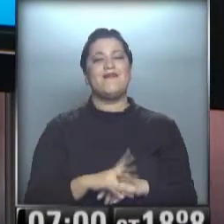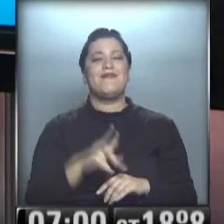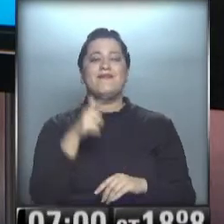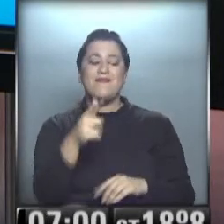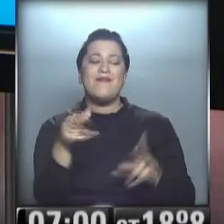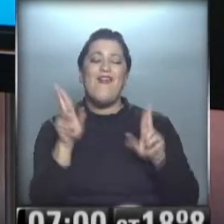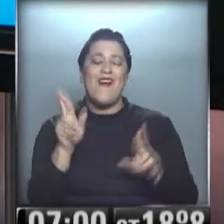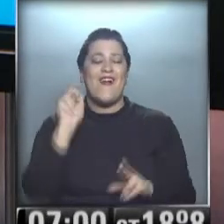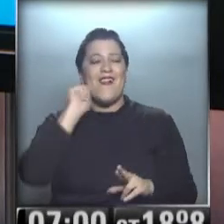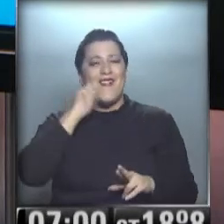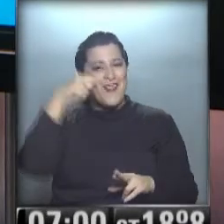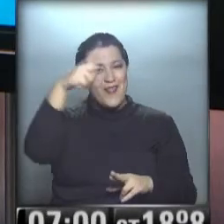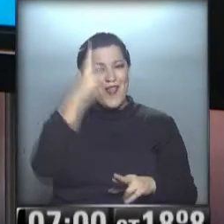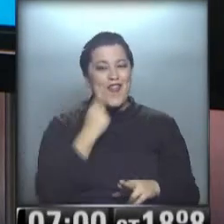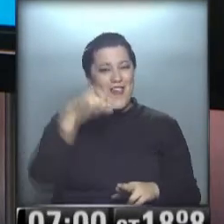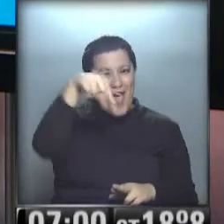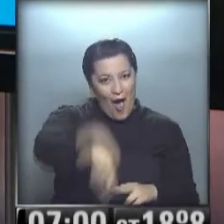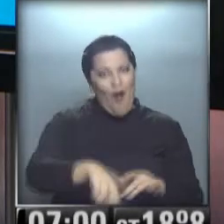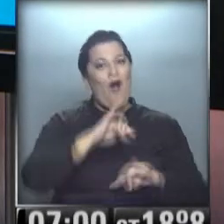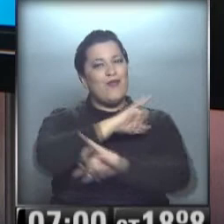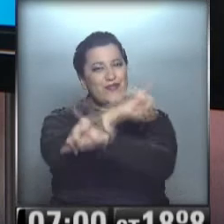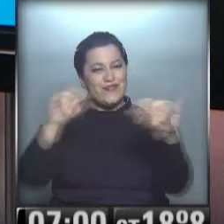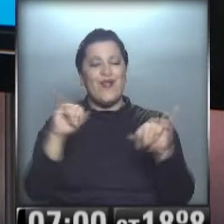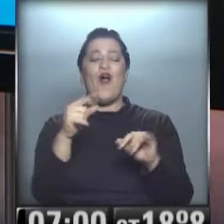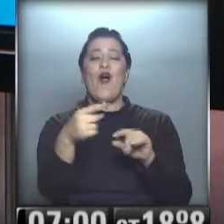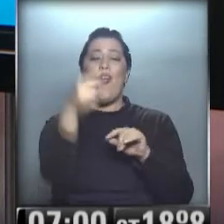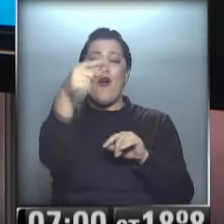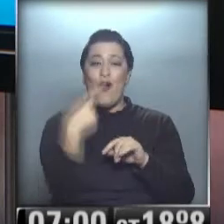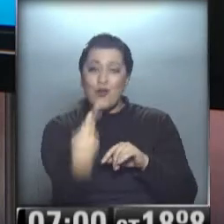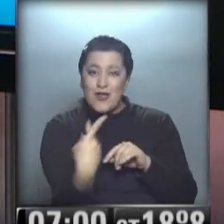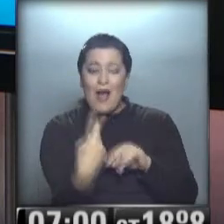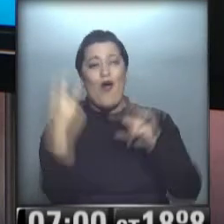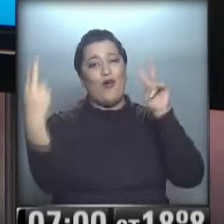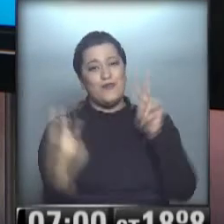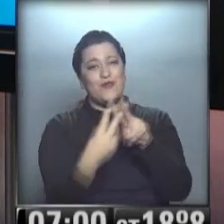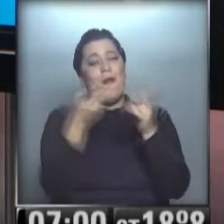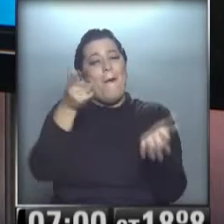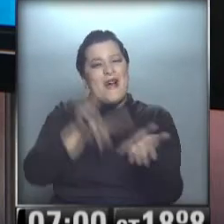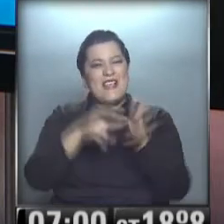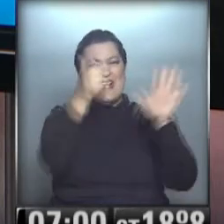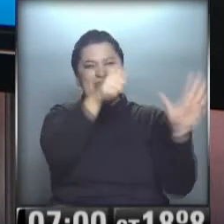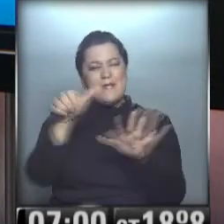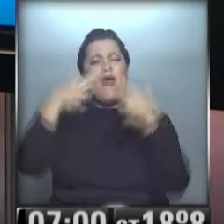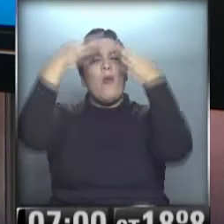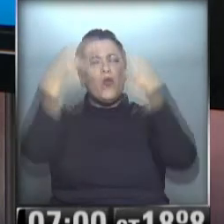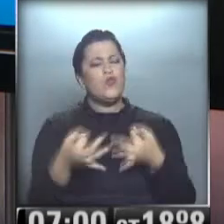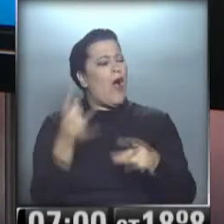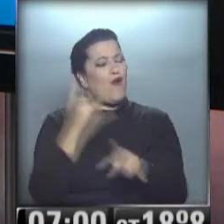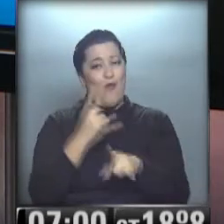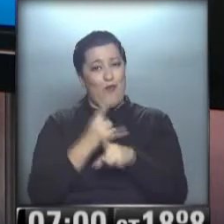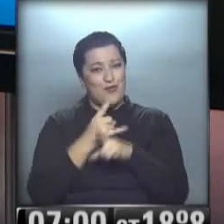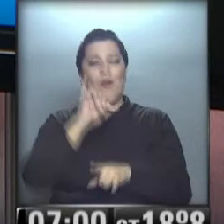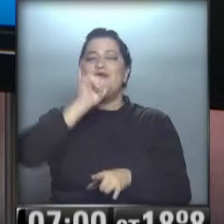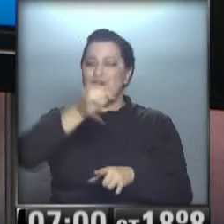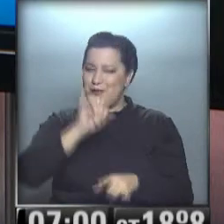precioso. A todos nuestros amigos lo mismo. Nosotras nos volvemos a encontrar mañana a seis y media puntuales, como siempre. Así es, Cari.